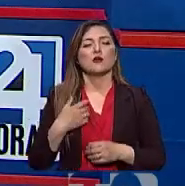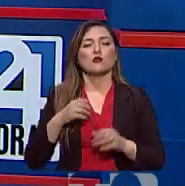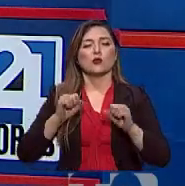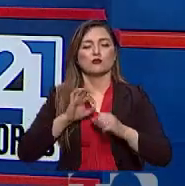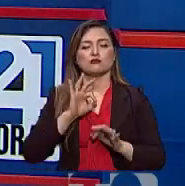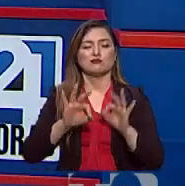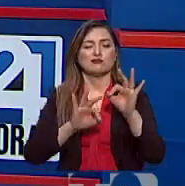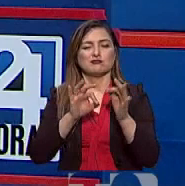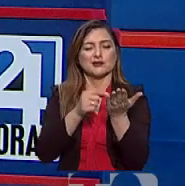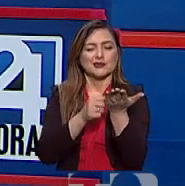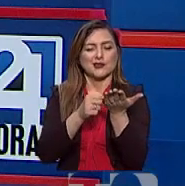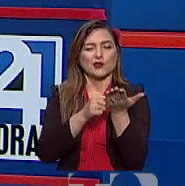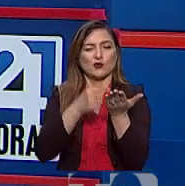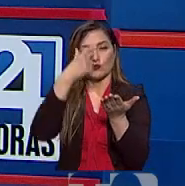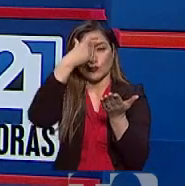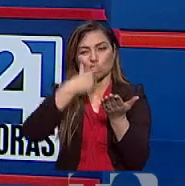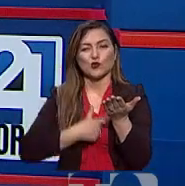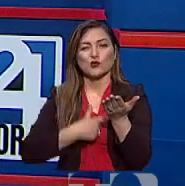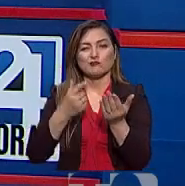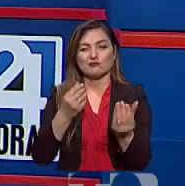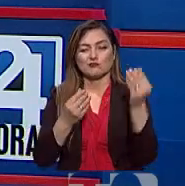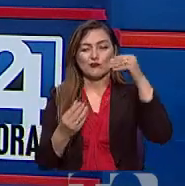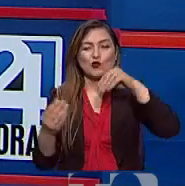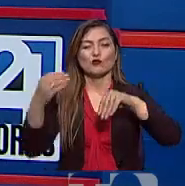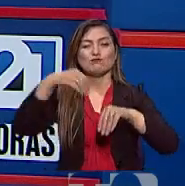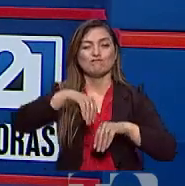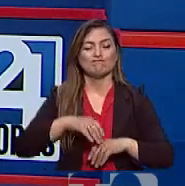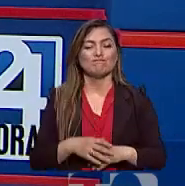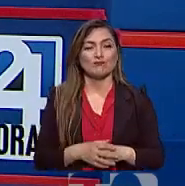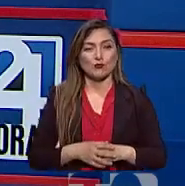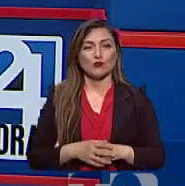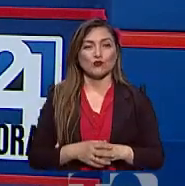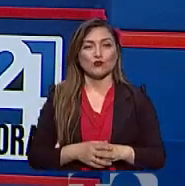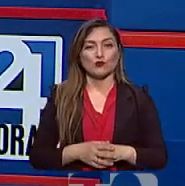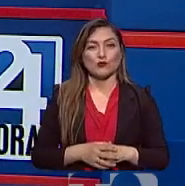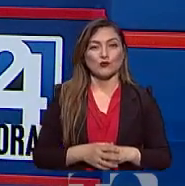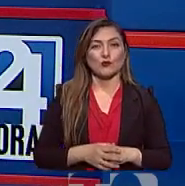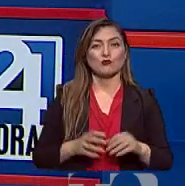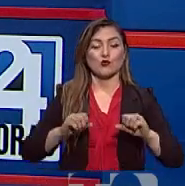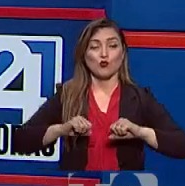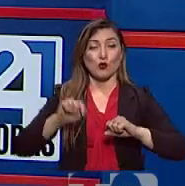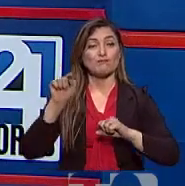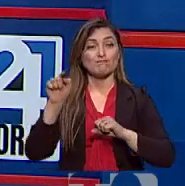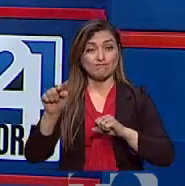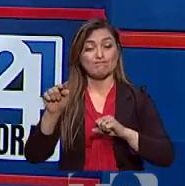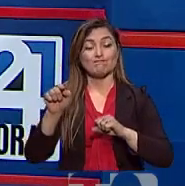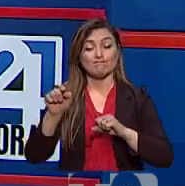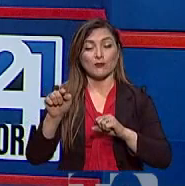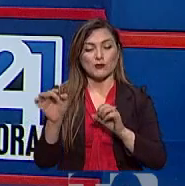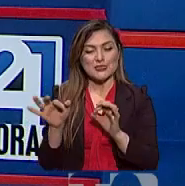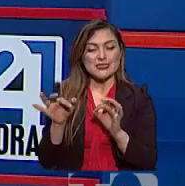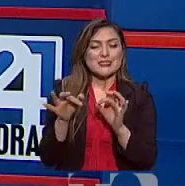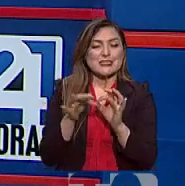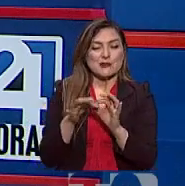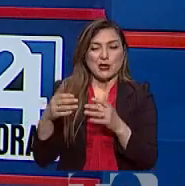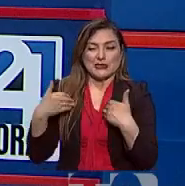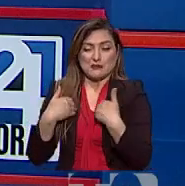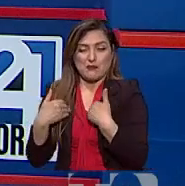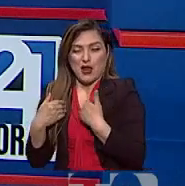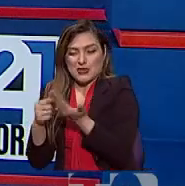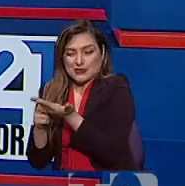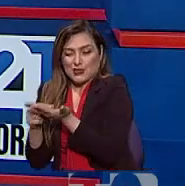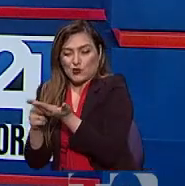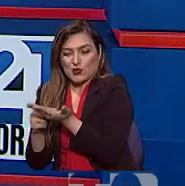infectar células humanas en el laboratorio. Es decir, las células humanas tienen receptores que potencialmente podrían unirse contra estos